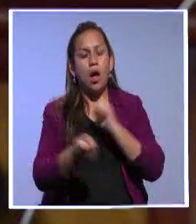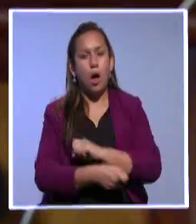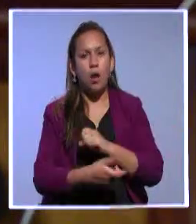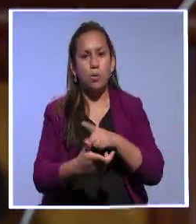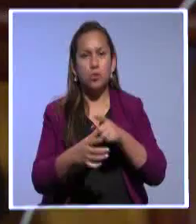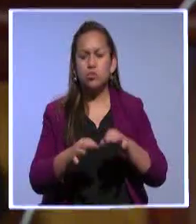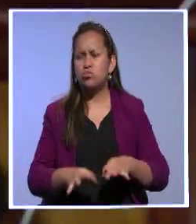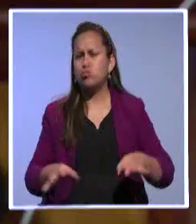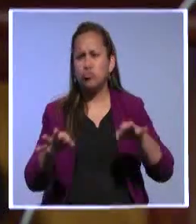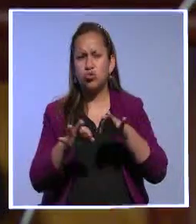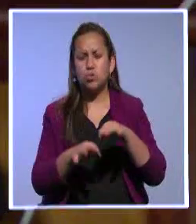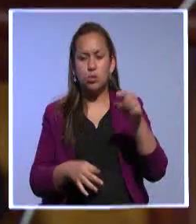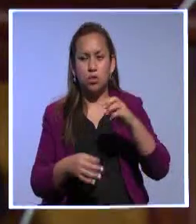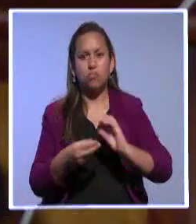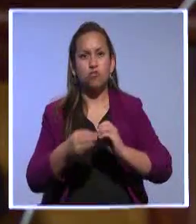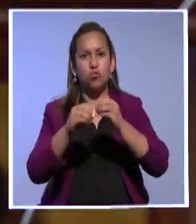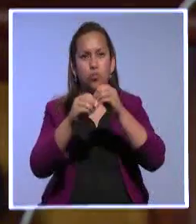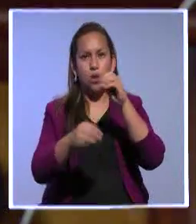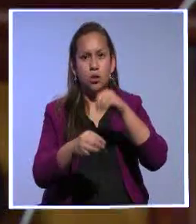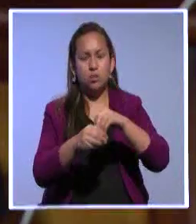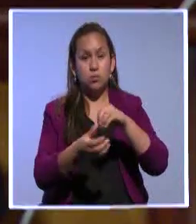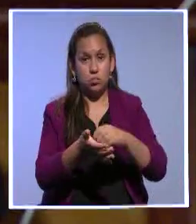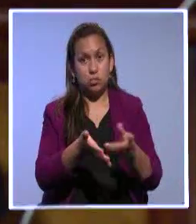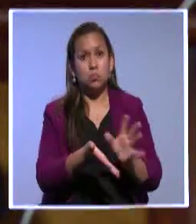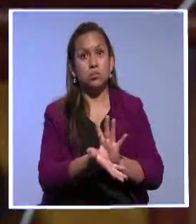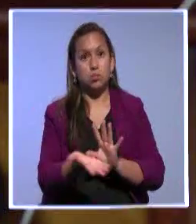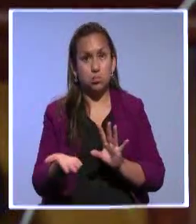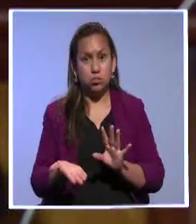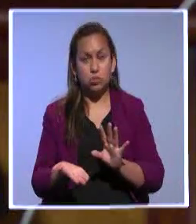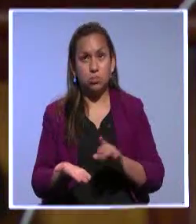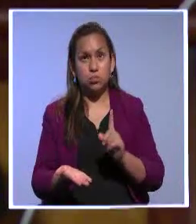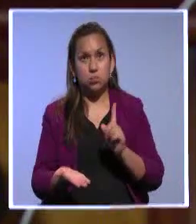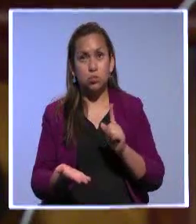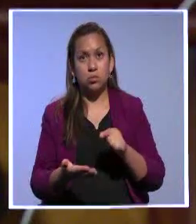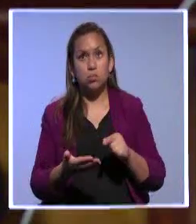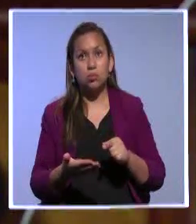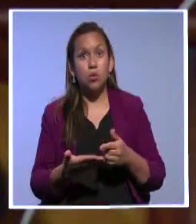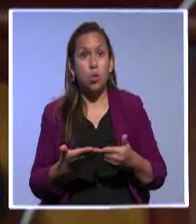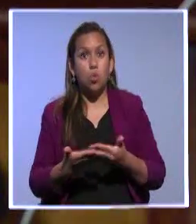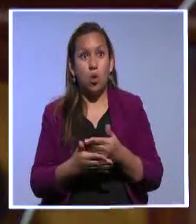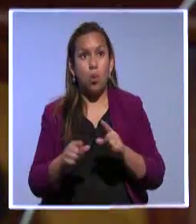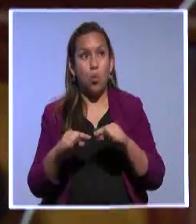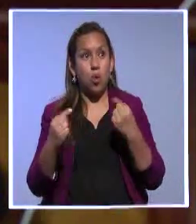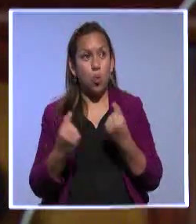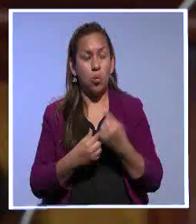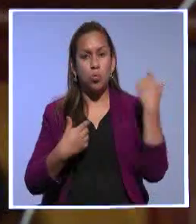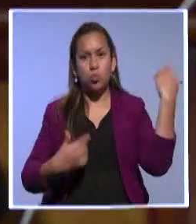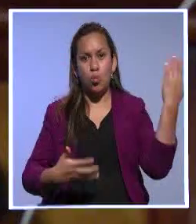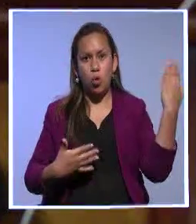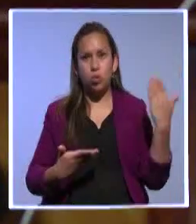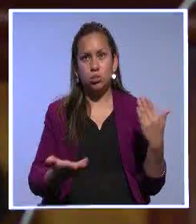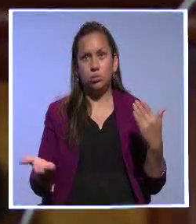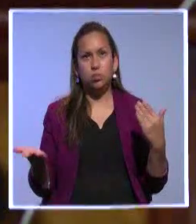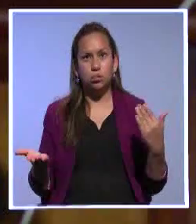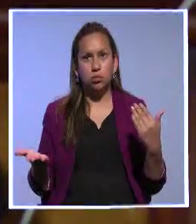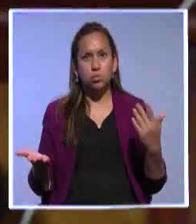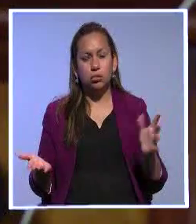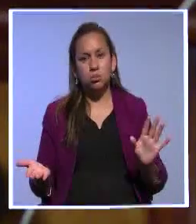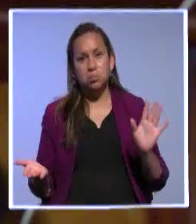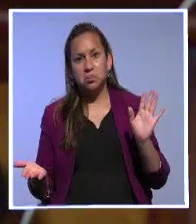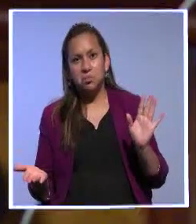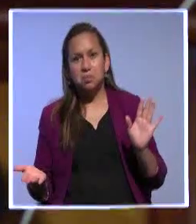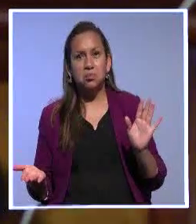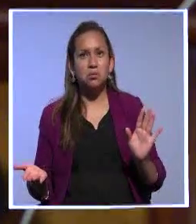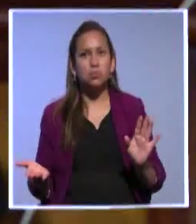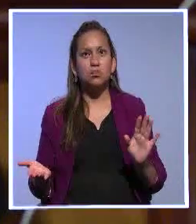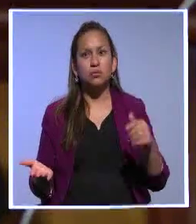Asamblea. Anticipo que no va a haber de ninguna manera, ningún grupo político va a tener, pues ni de lejos, el número